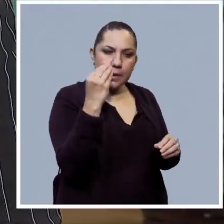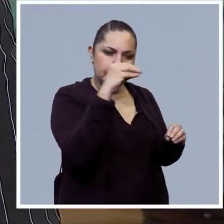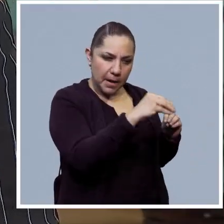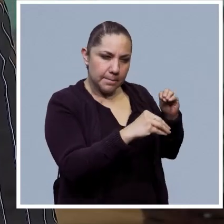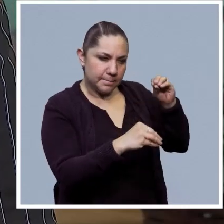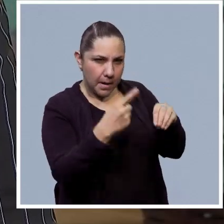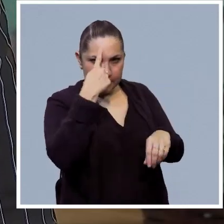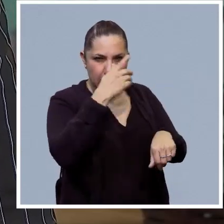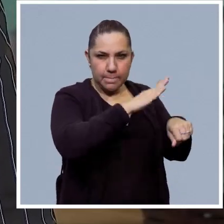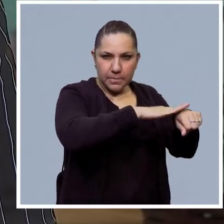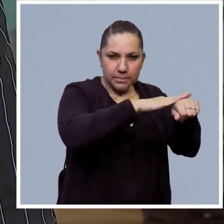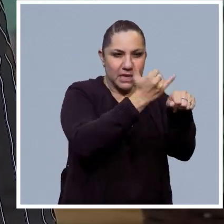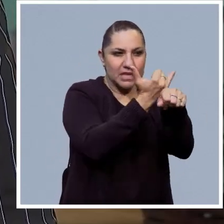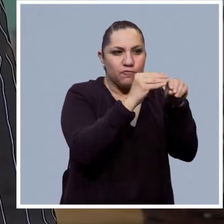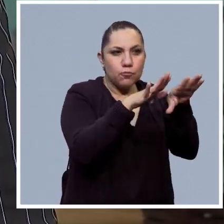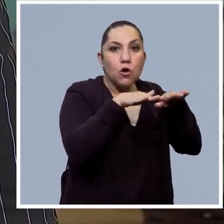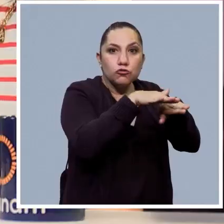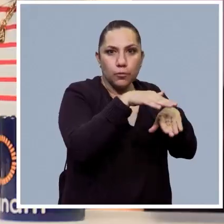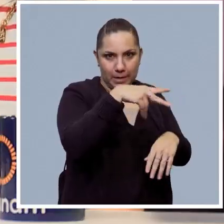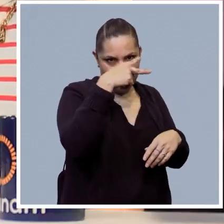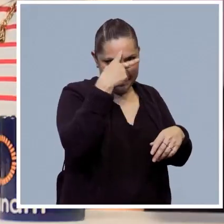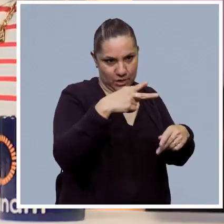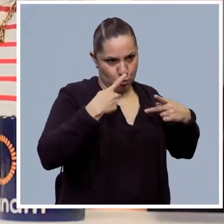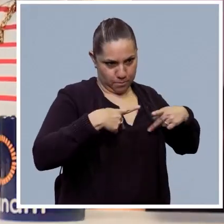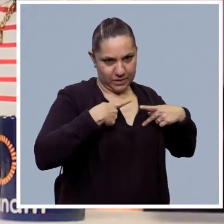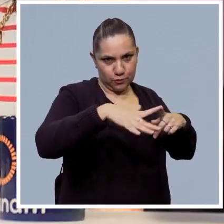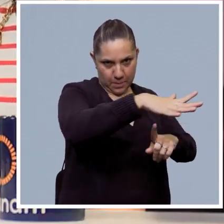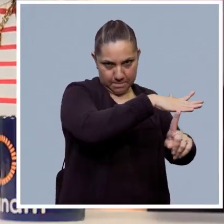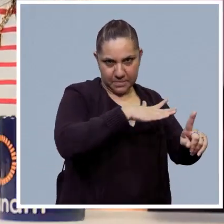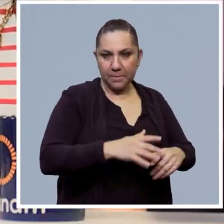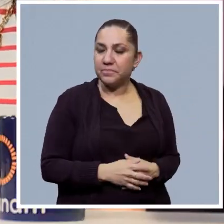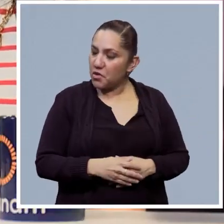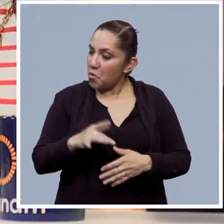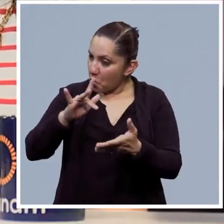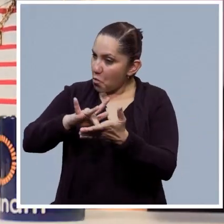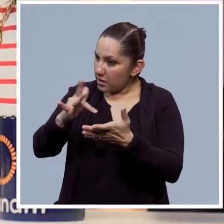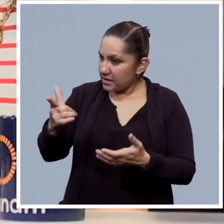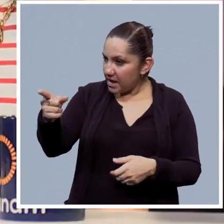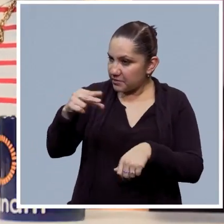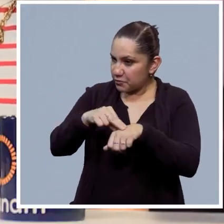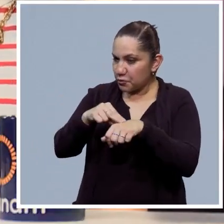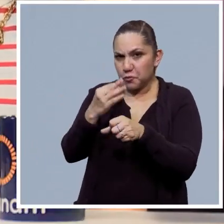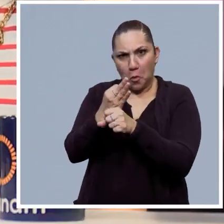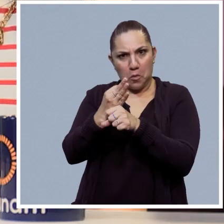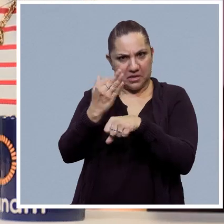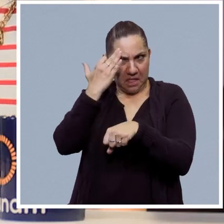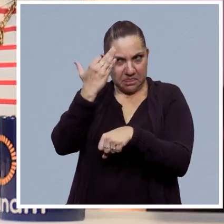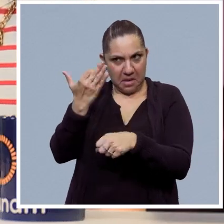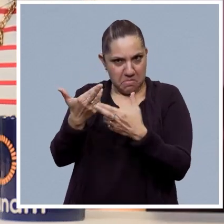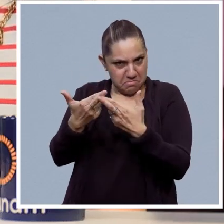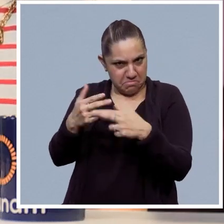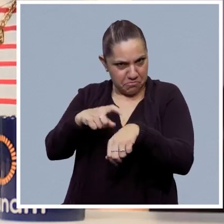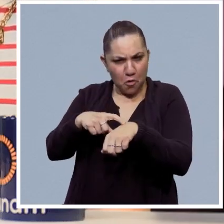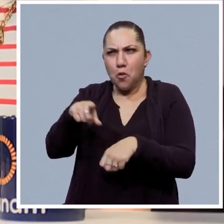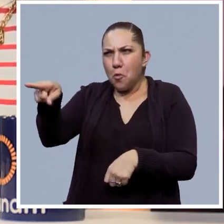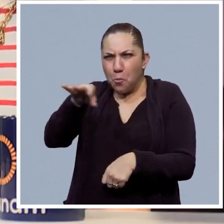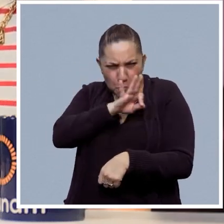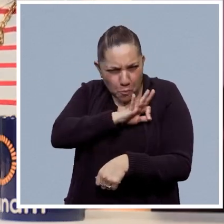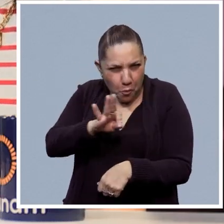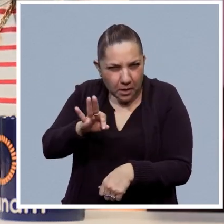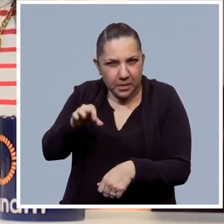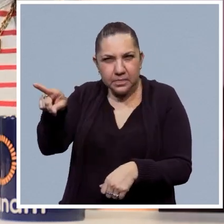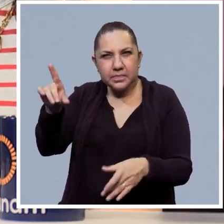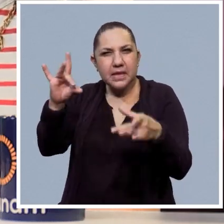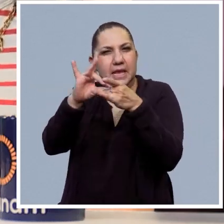información de la población. De acuerdo, doctora. Todavía tenemos bastante tiempo. Nos gustaría que nos compartiera una reflexión. Pues a